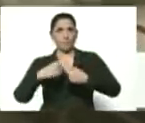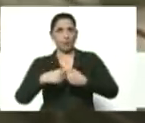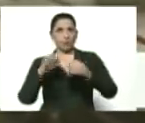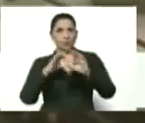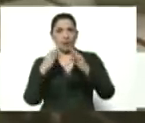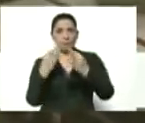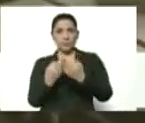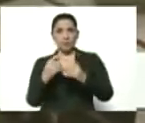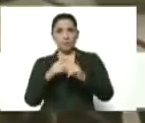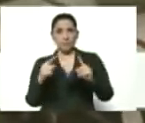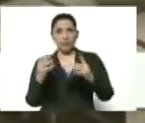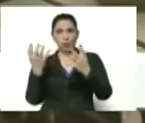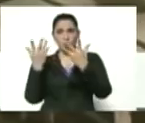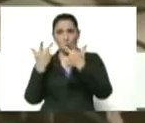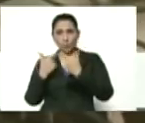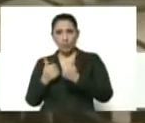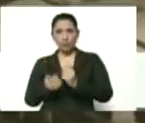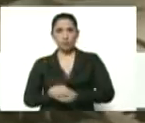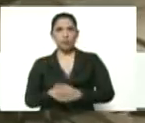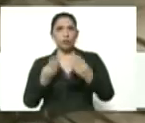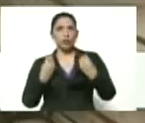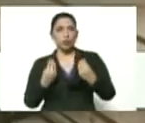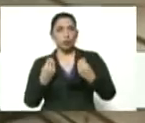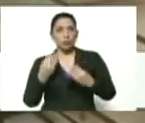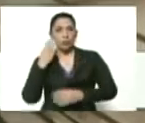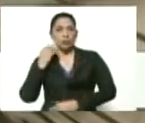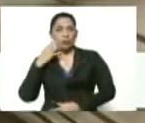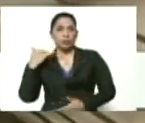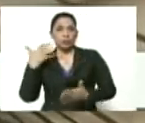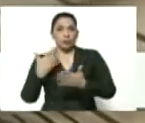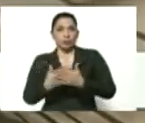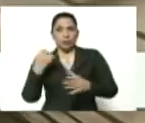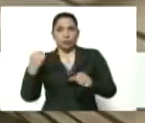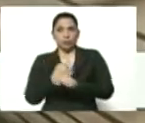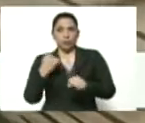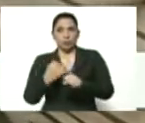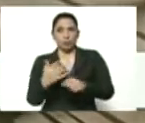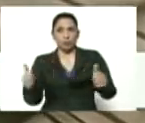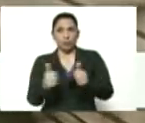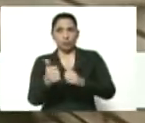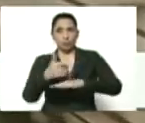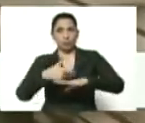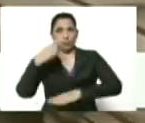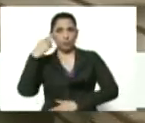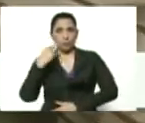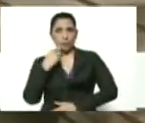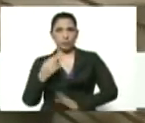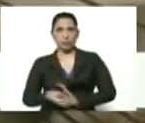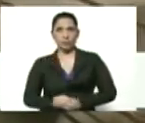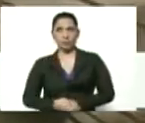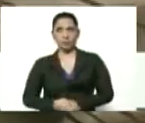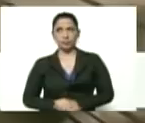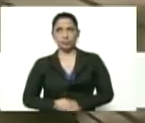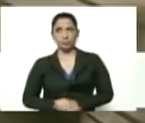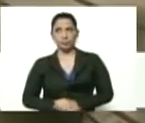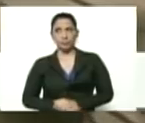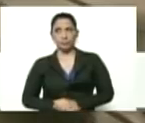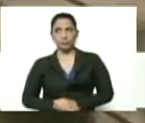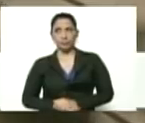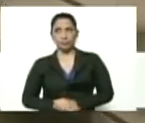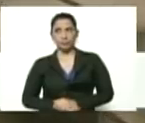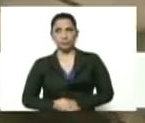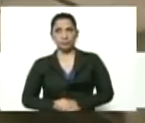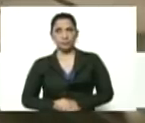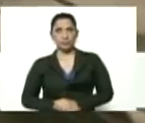Fontana para que nos comente cómo ha sido la experiencia de trabajar con el gobierno bolivariano a partir de estas alianzas económicas y de estas